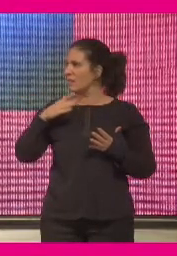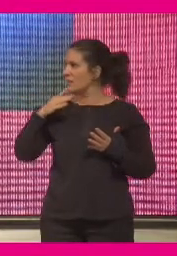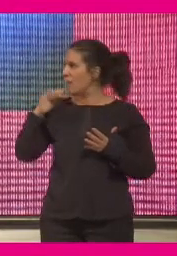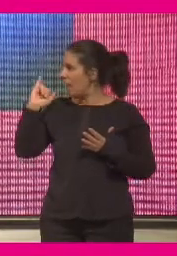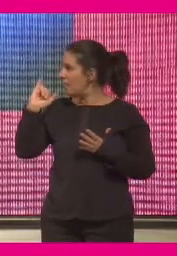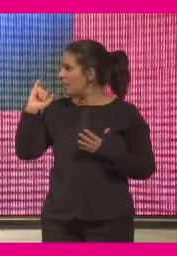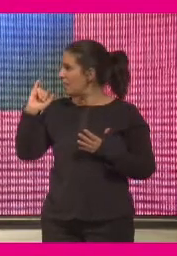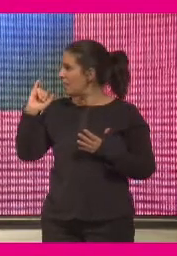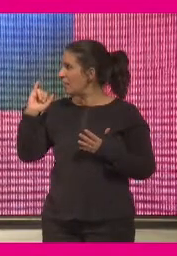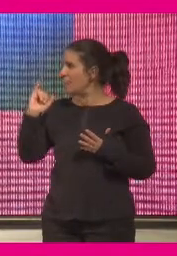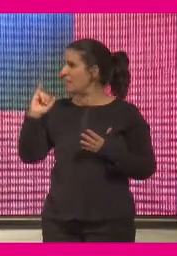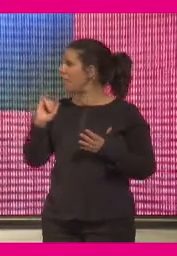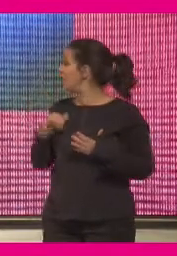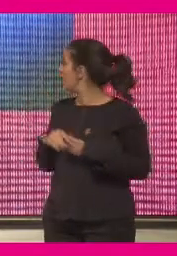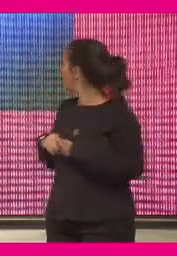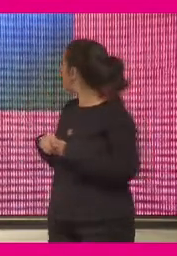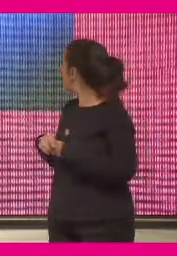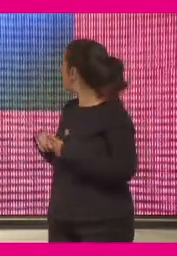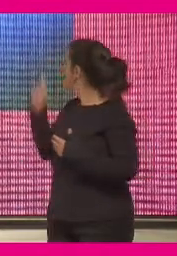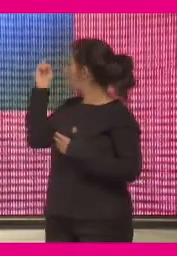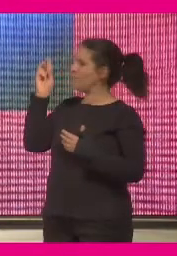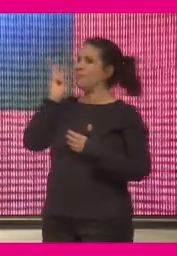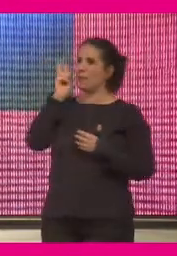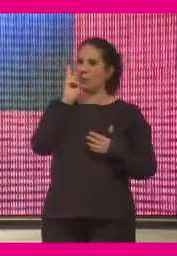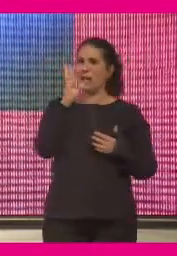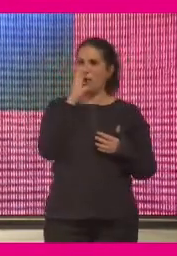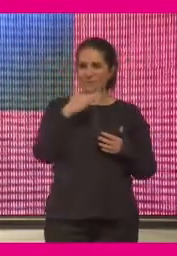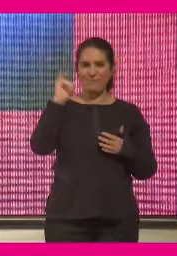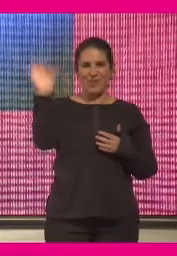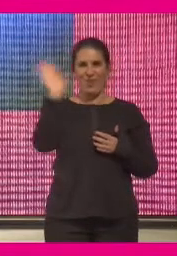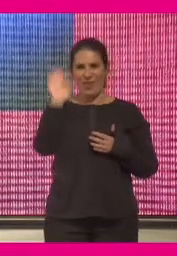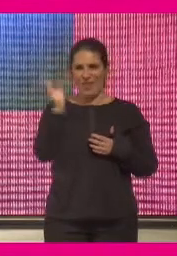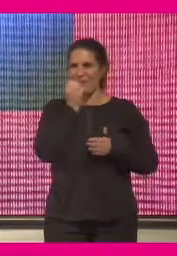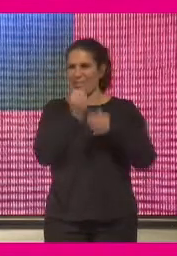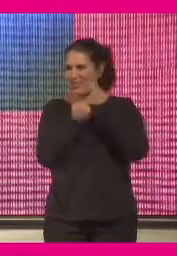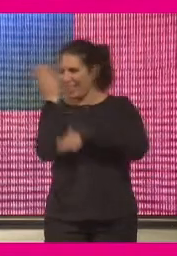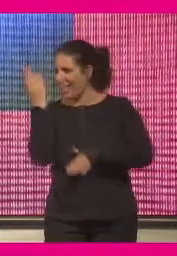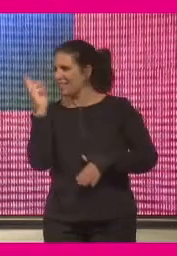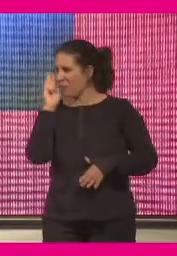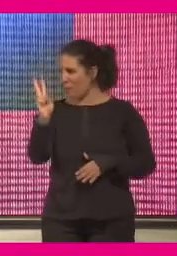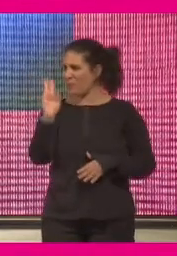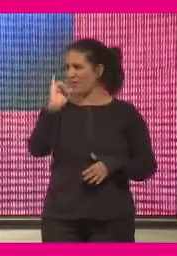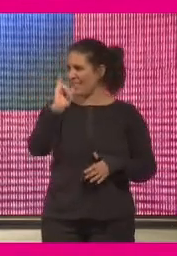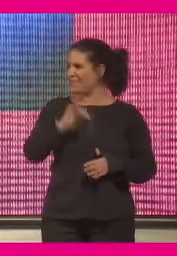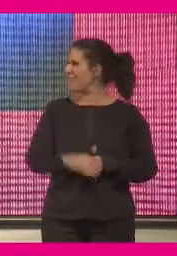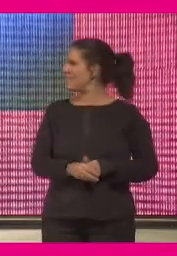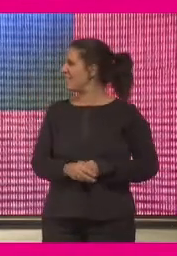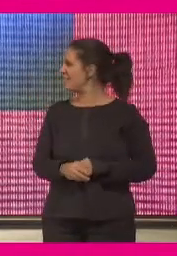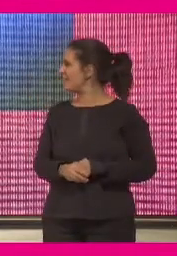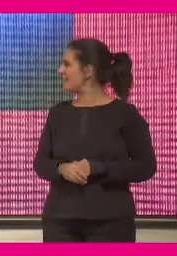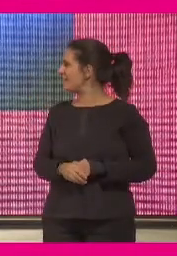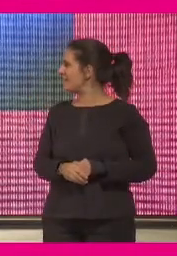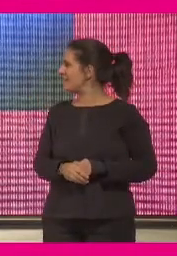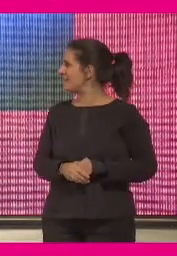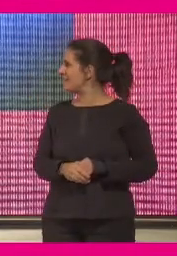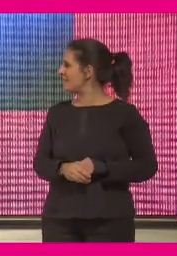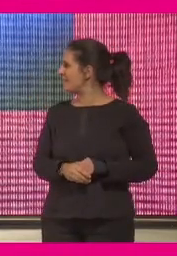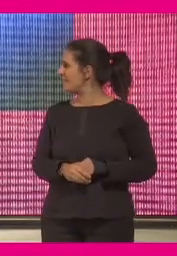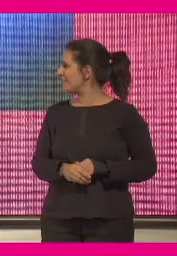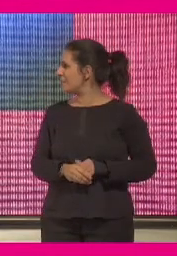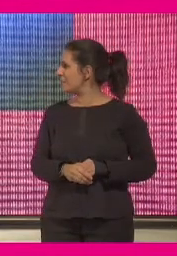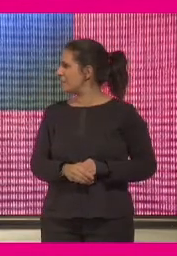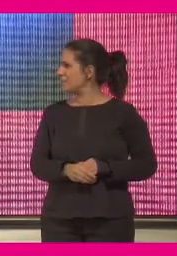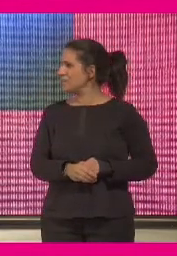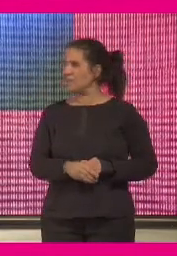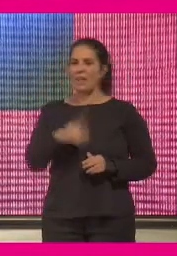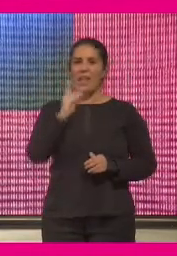¿Está? ¿Lo vemos? Ah, sí, ahora lo vemos. Hola, muy buenos días. Ahora te vemos, Daniel. ¿Qué tal? Hola, muy